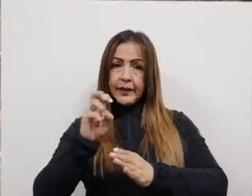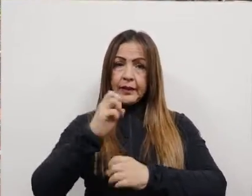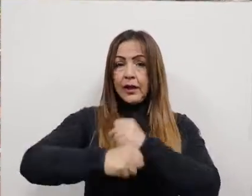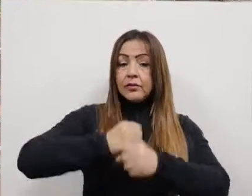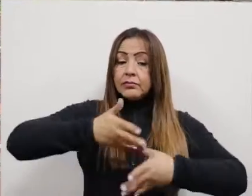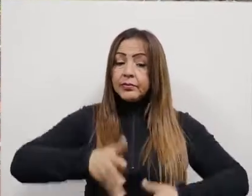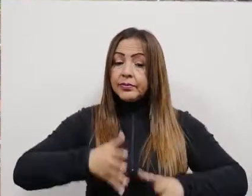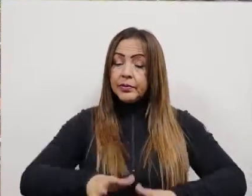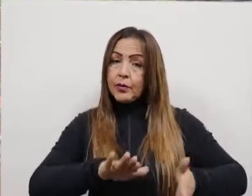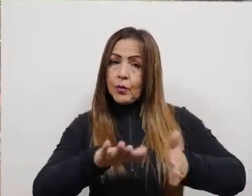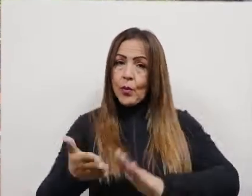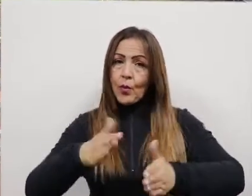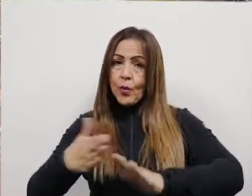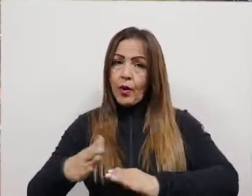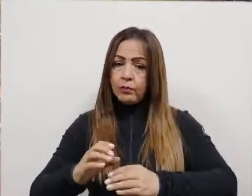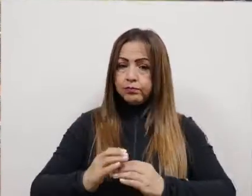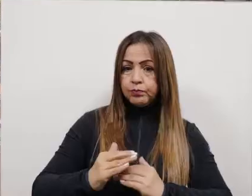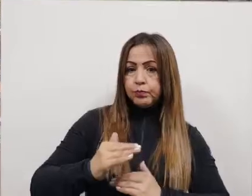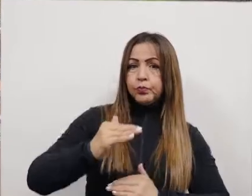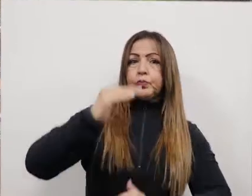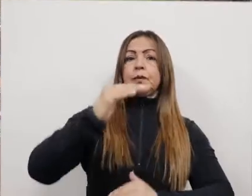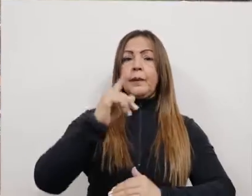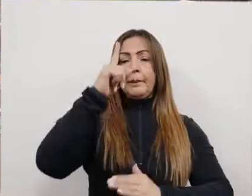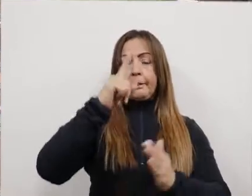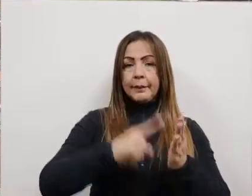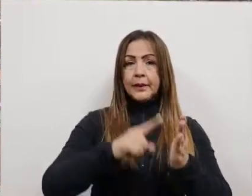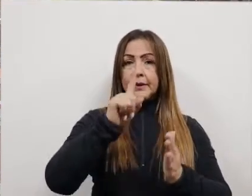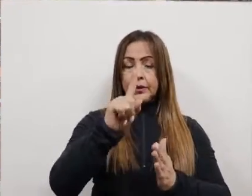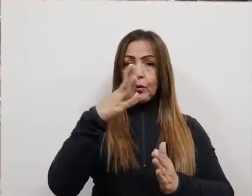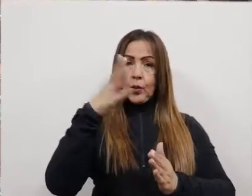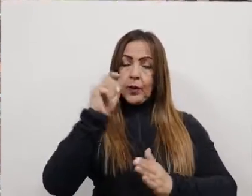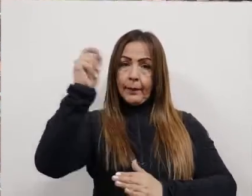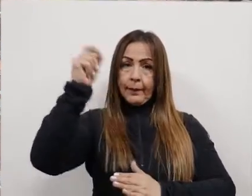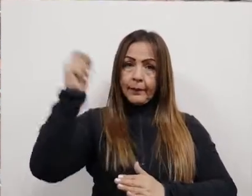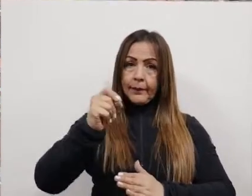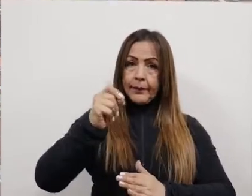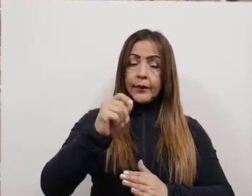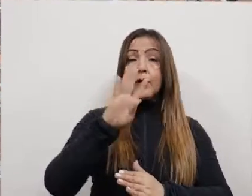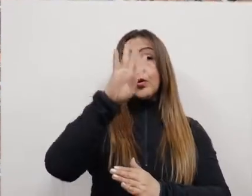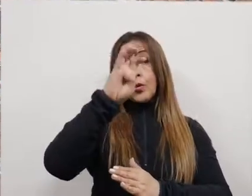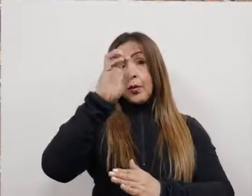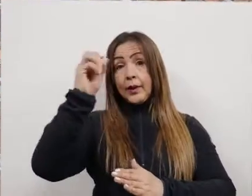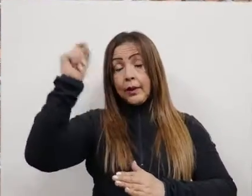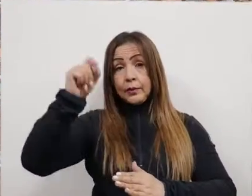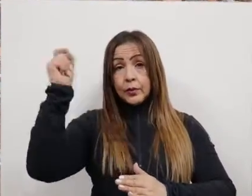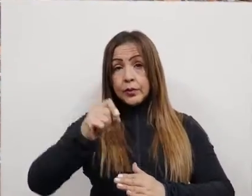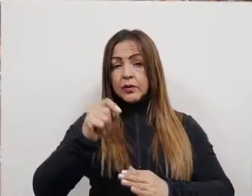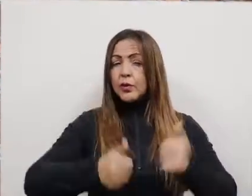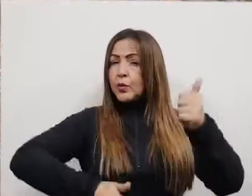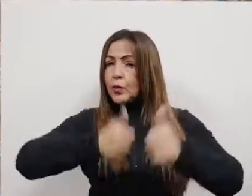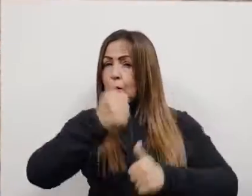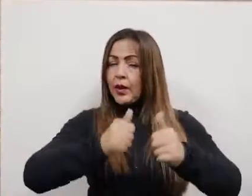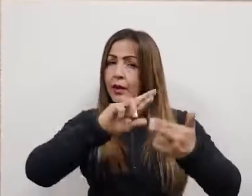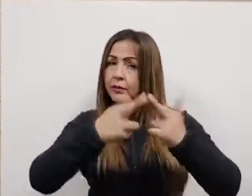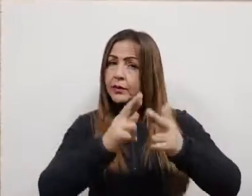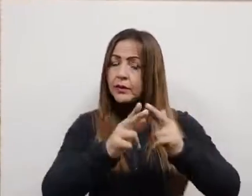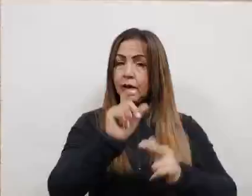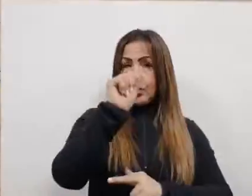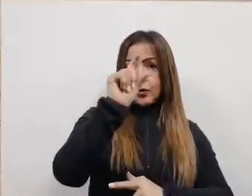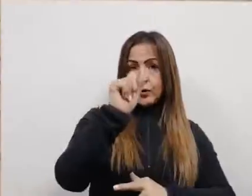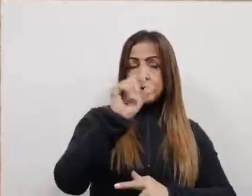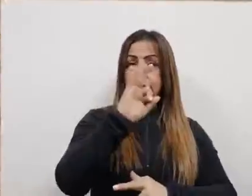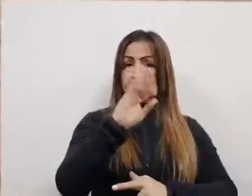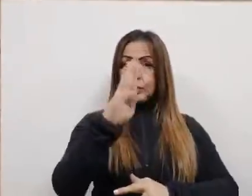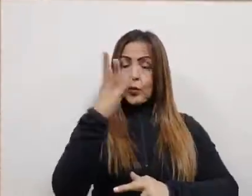eventos relacionados con nacimientos y defunciones correspondiente a un incremento del 140%. Asimismo, el 90% de los